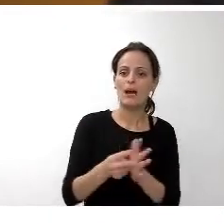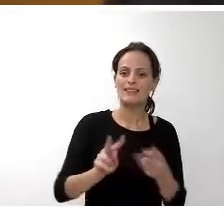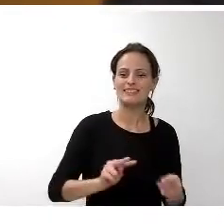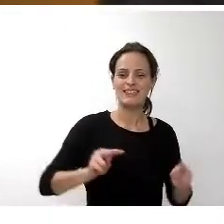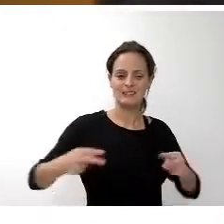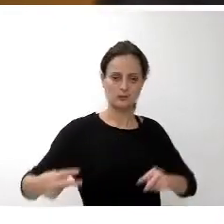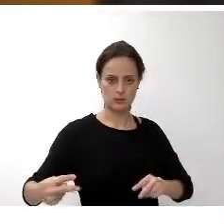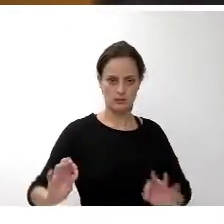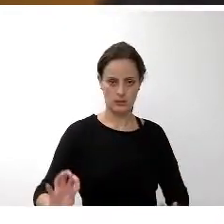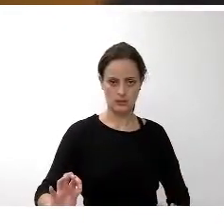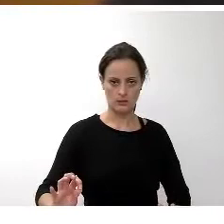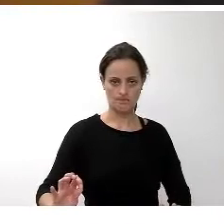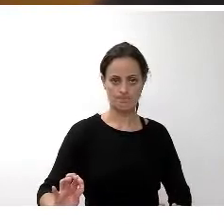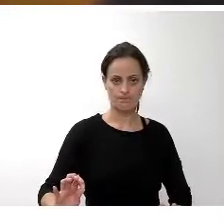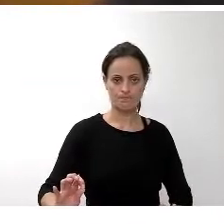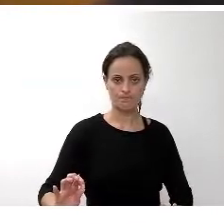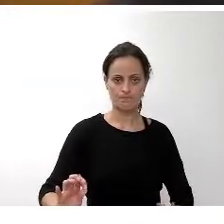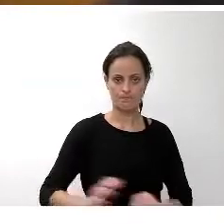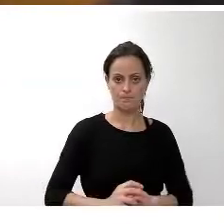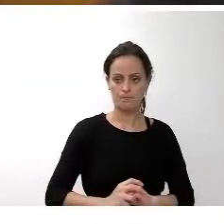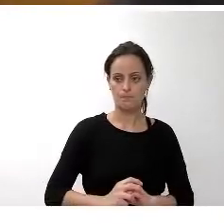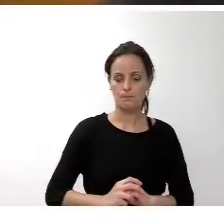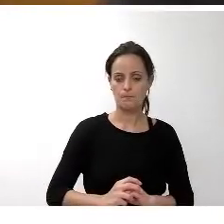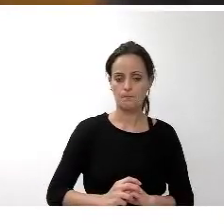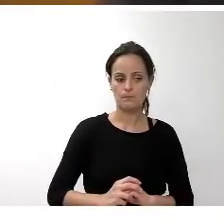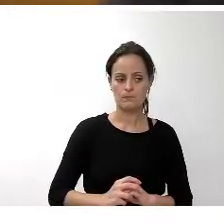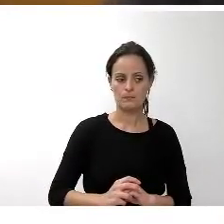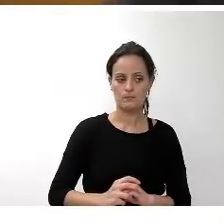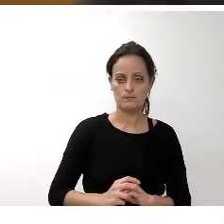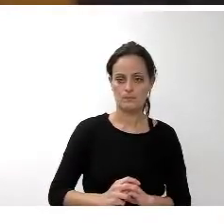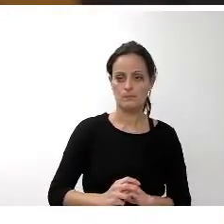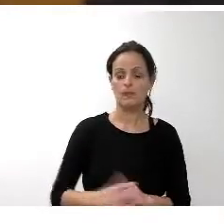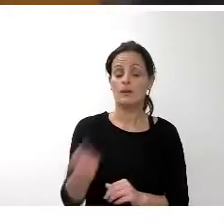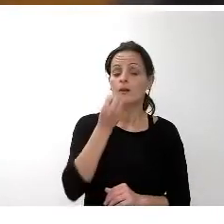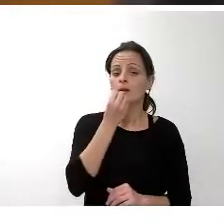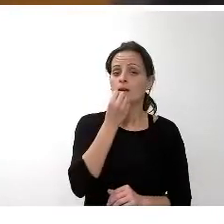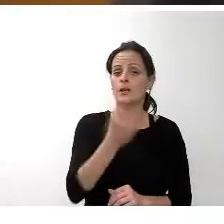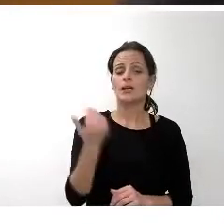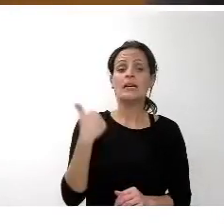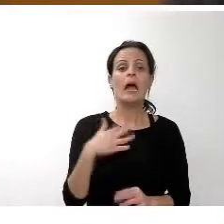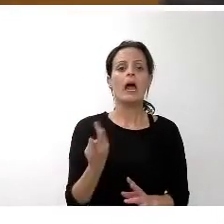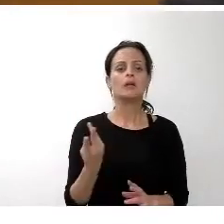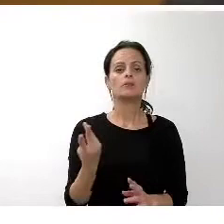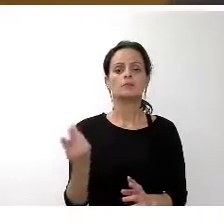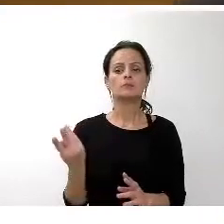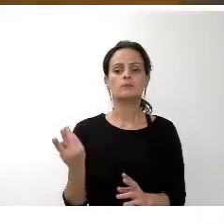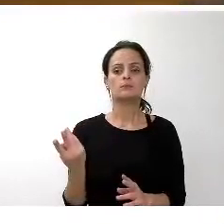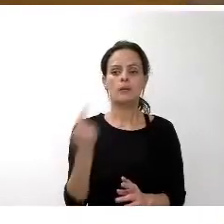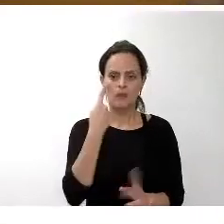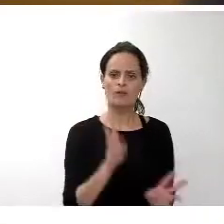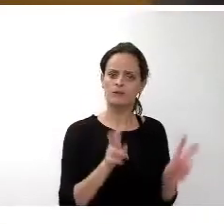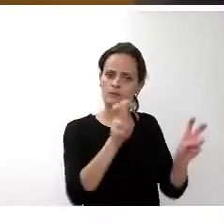que, con posterioridad, si les parece, pues, leeremos. Bien, entrando ya en materia, en lo que es el presupuesto de